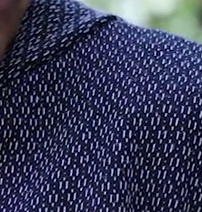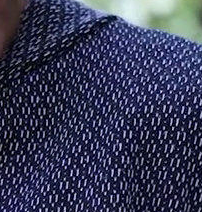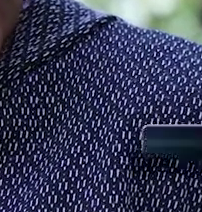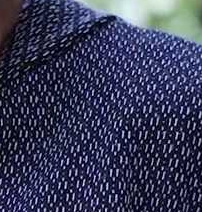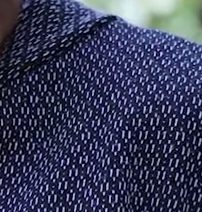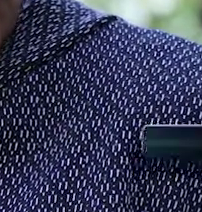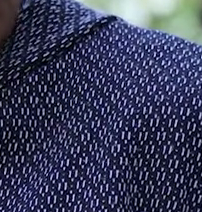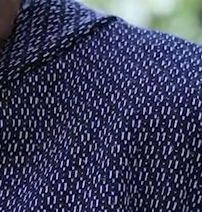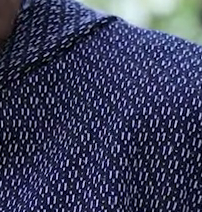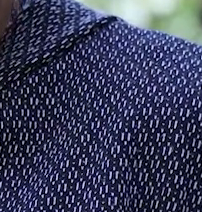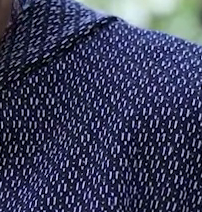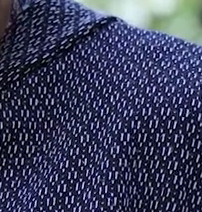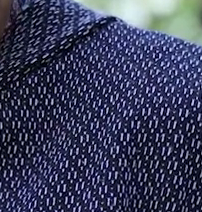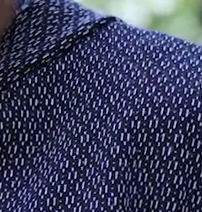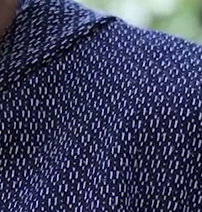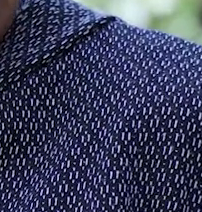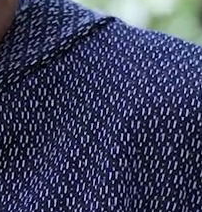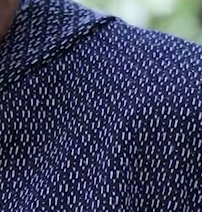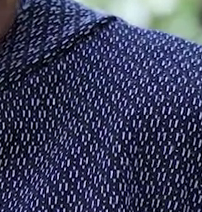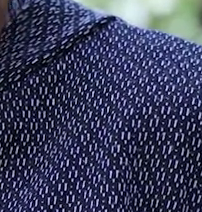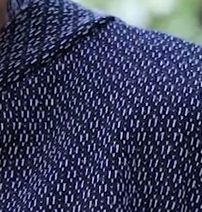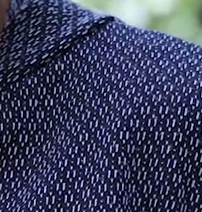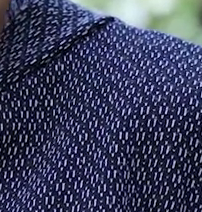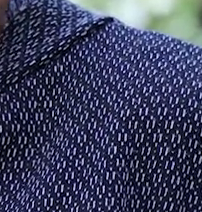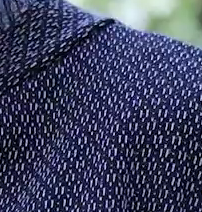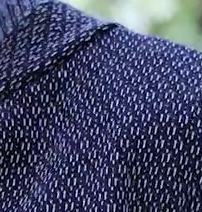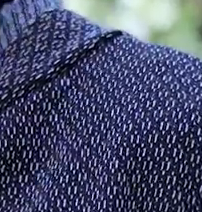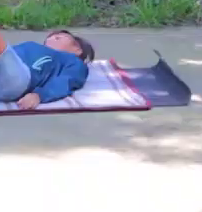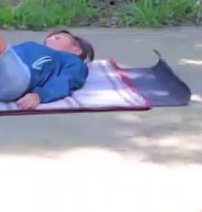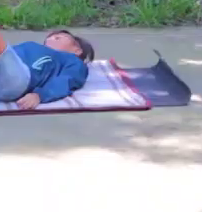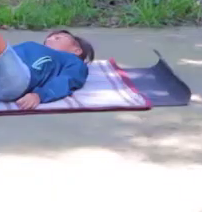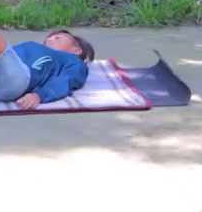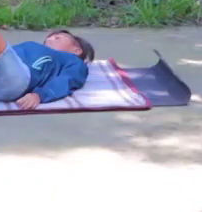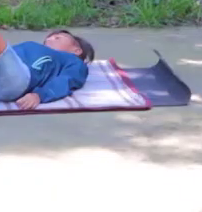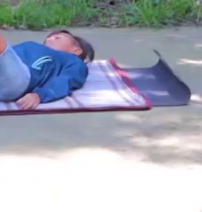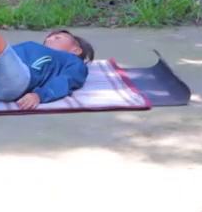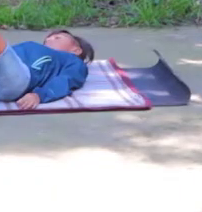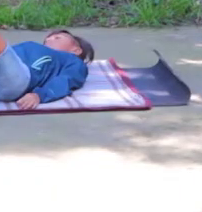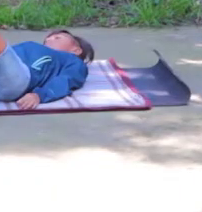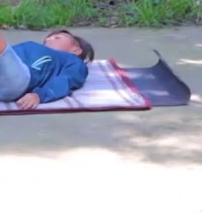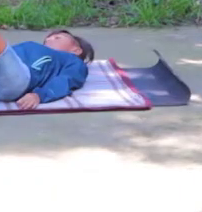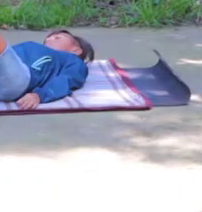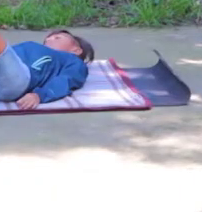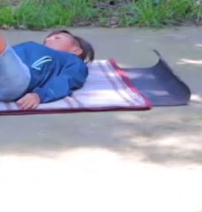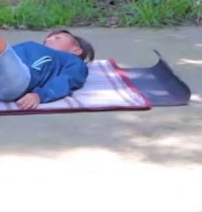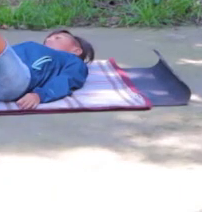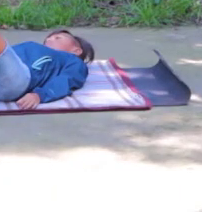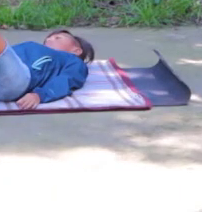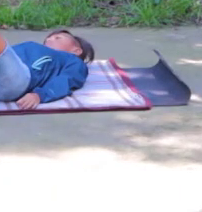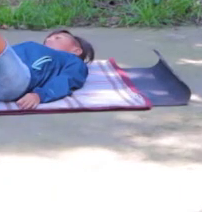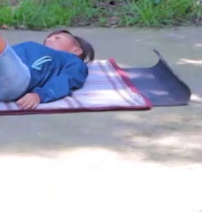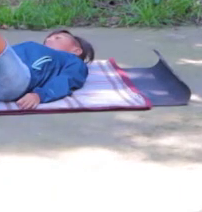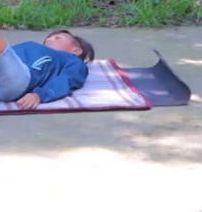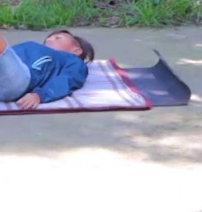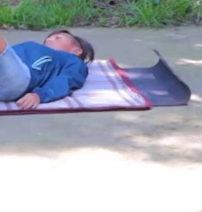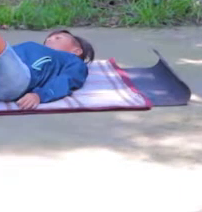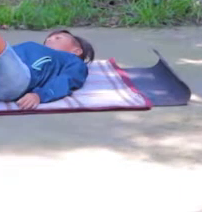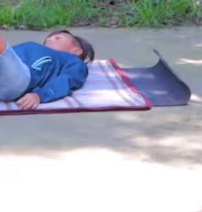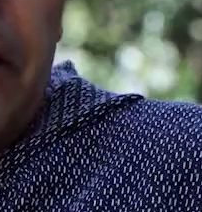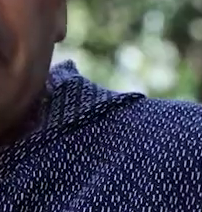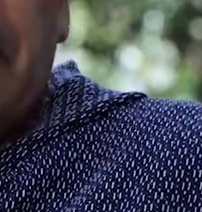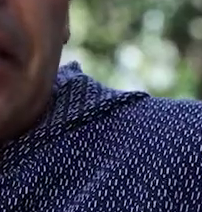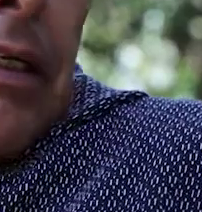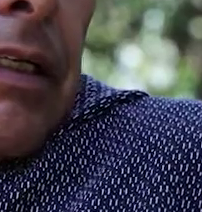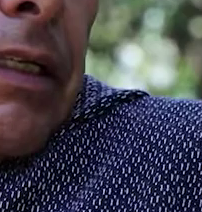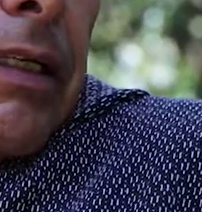con flexionando las rodillas, las plantas de los pies totalmente en el suelo y lo que vamos a hacer